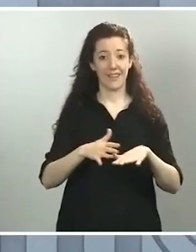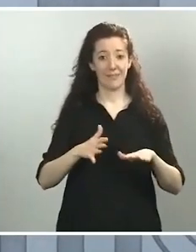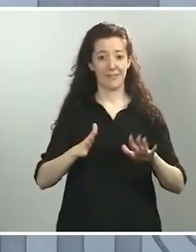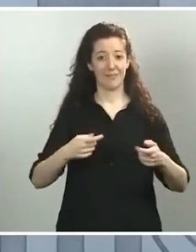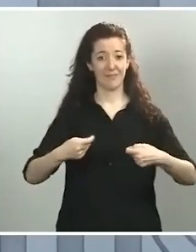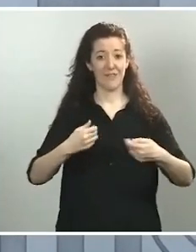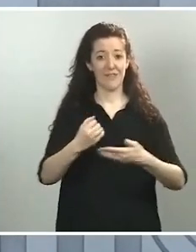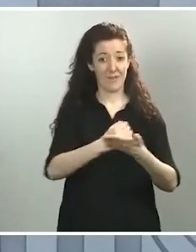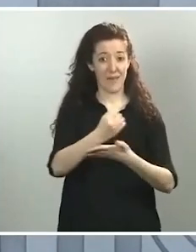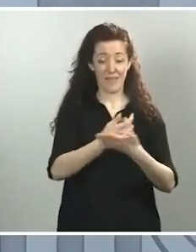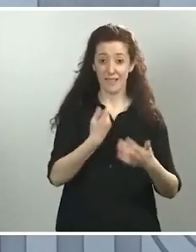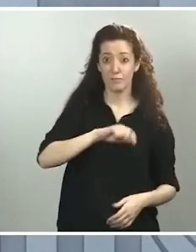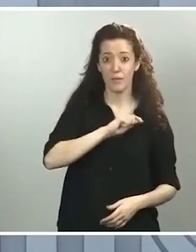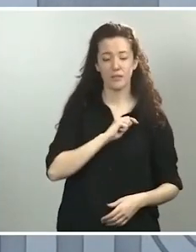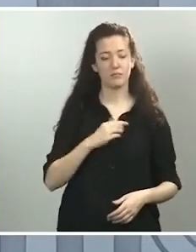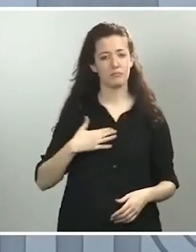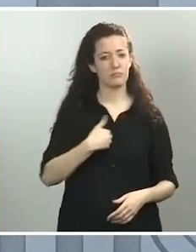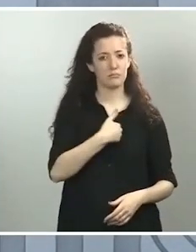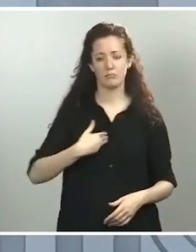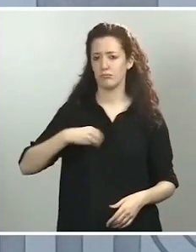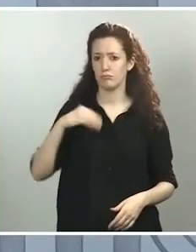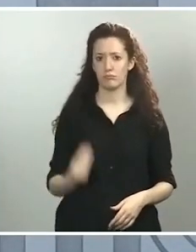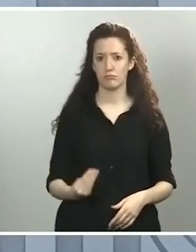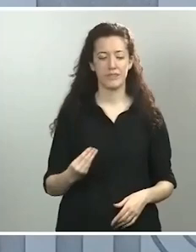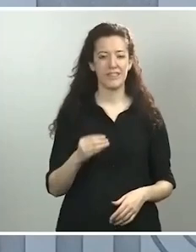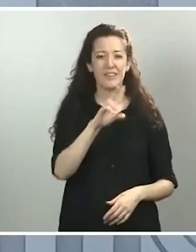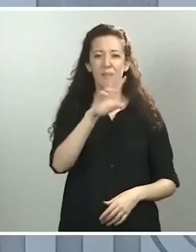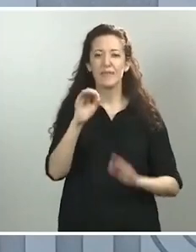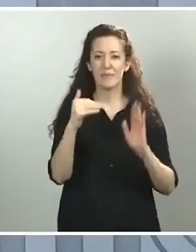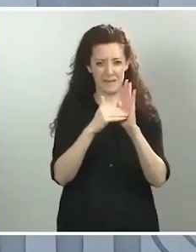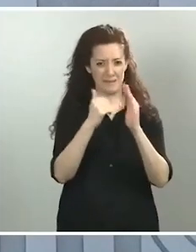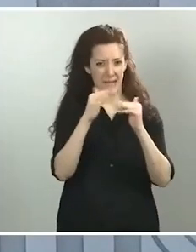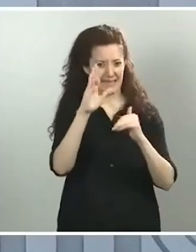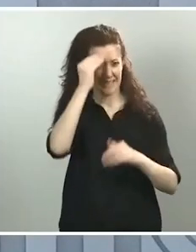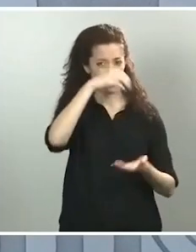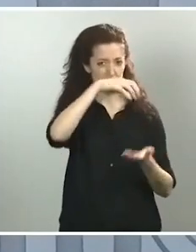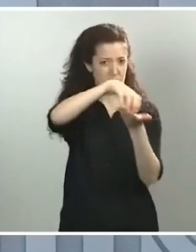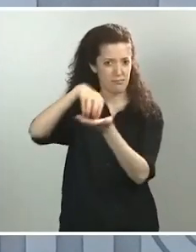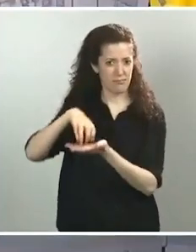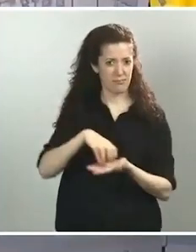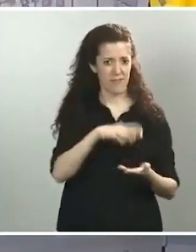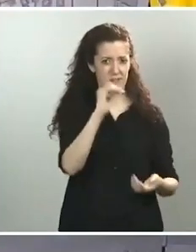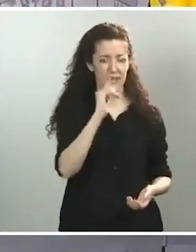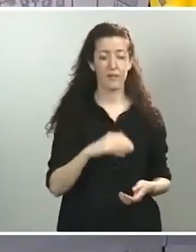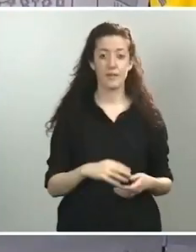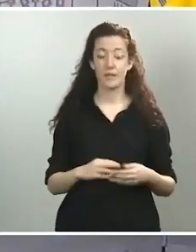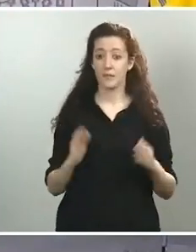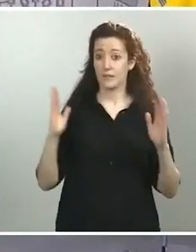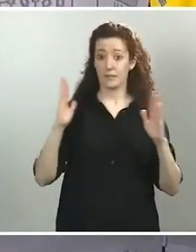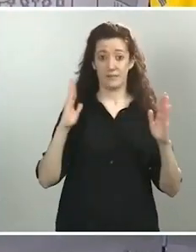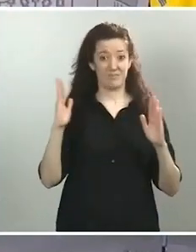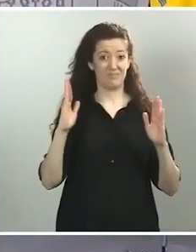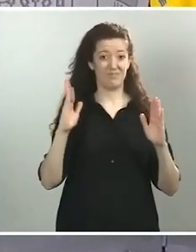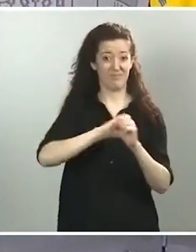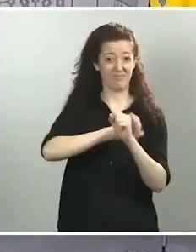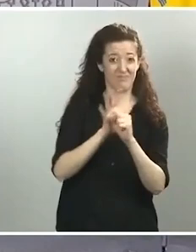.000 instalaciones de farmacias de nuestro país y están haciendo, durante toda esta crisis, un papel que quiero subrayar y destacar a raíz